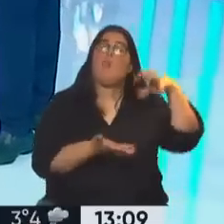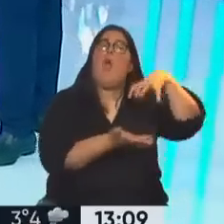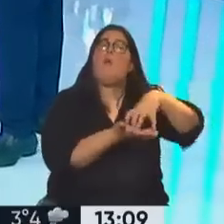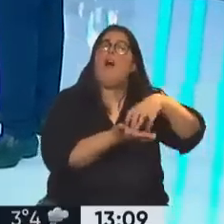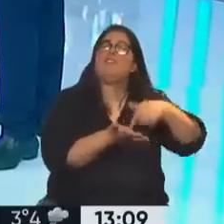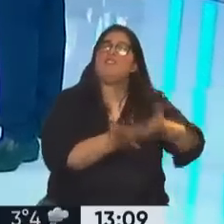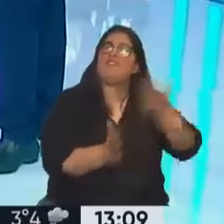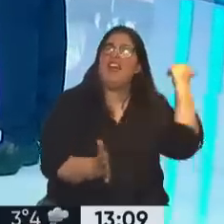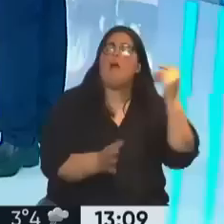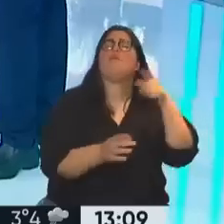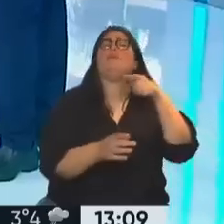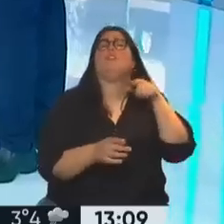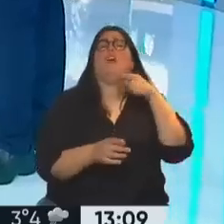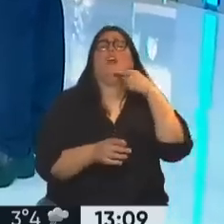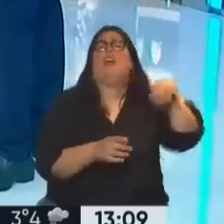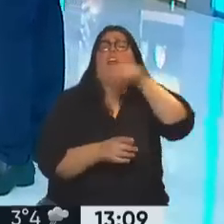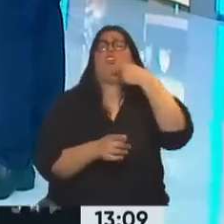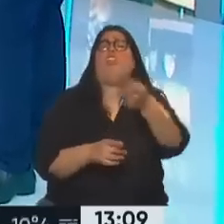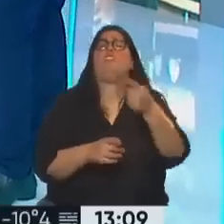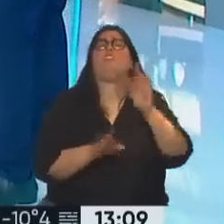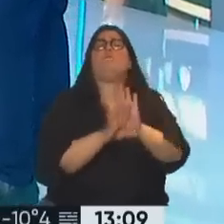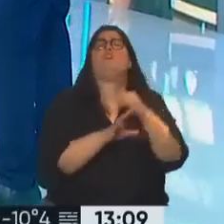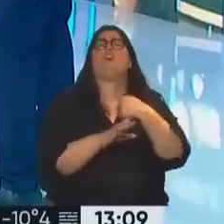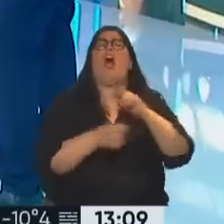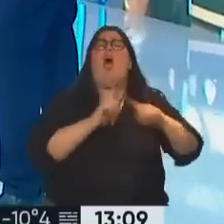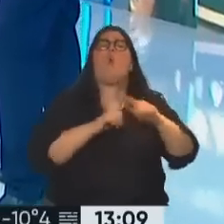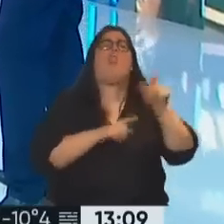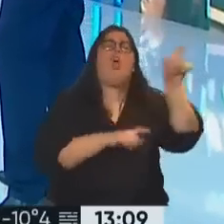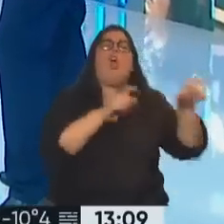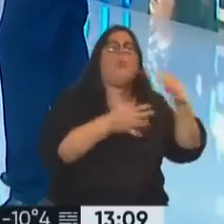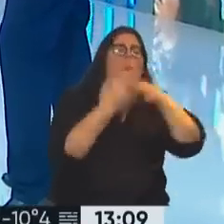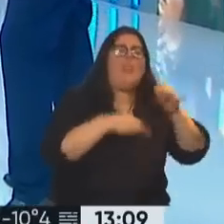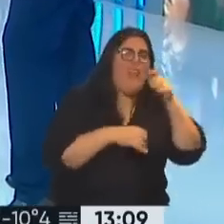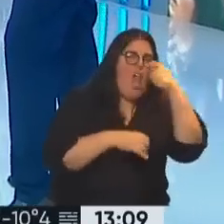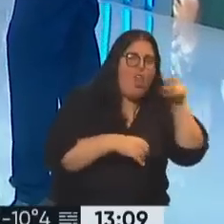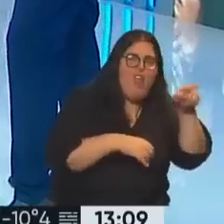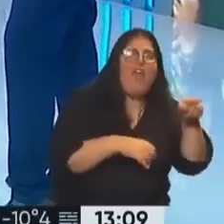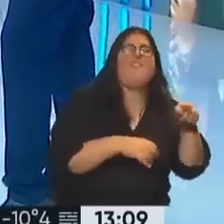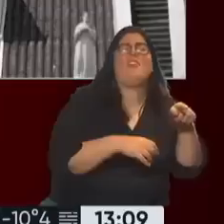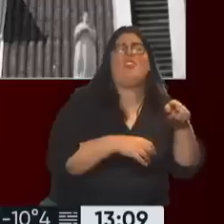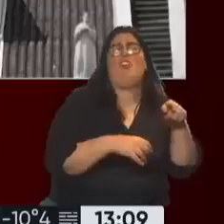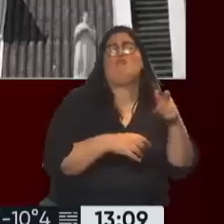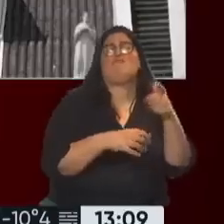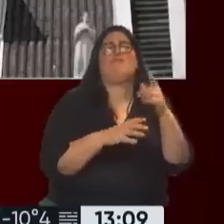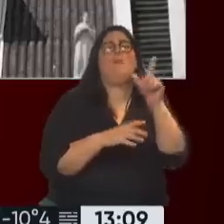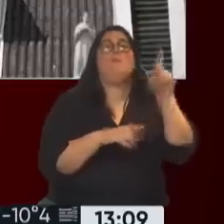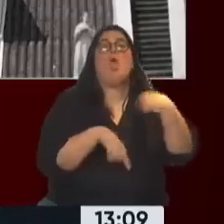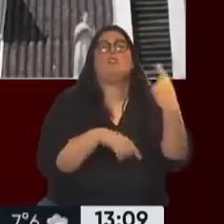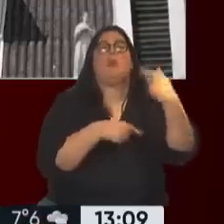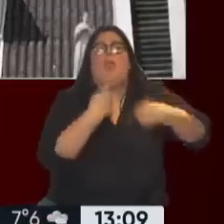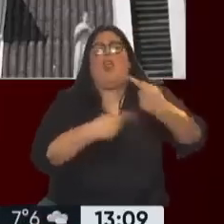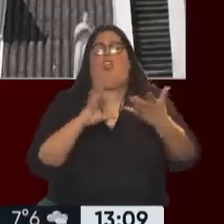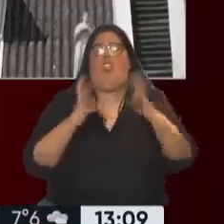2022. ¿Sabes lo que dicen? Que yo pacté con el narcotráfico, nos llaman narcopolíticos, y que ahora como ellos están combatiendo el narcotráfico, es que hay tanta criminalidad,